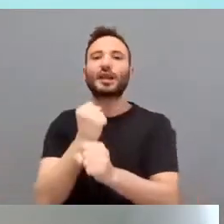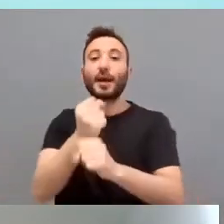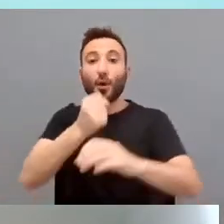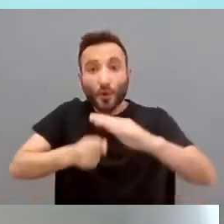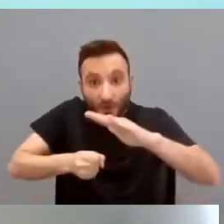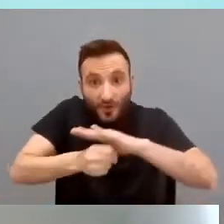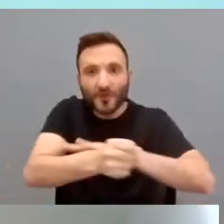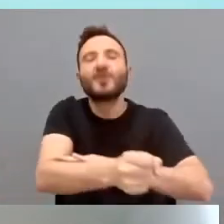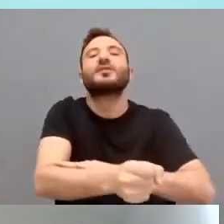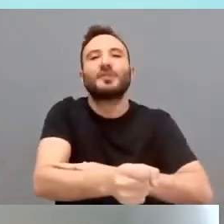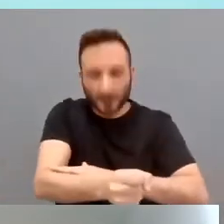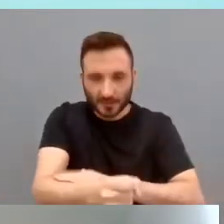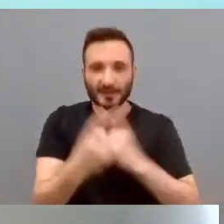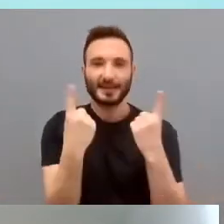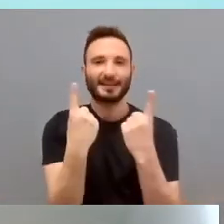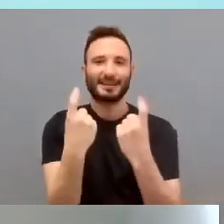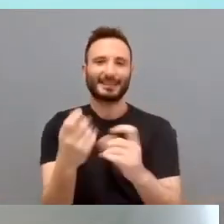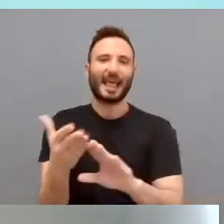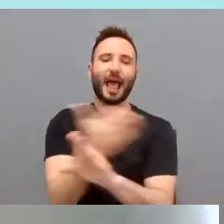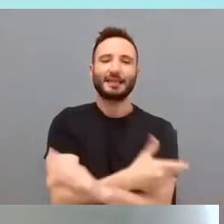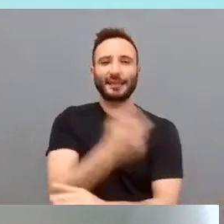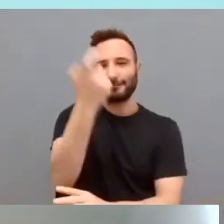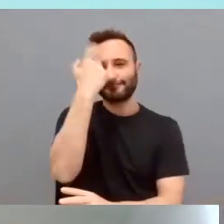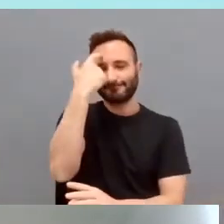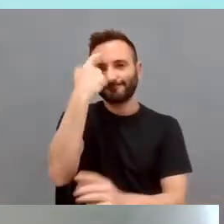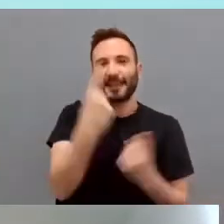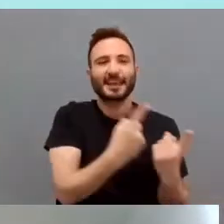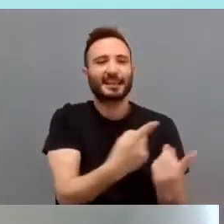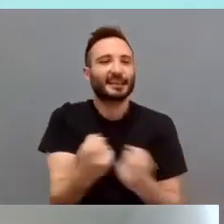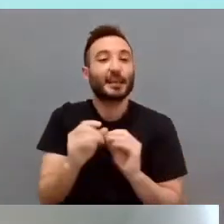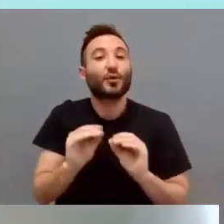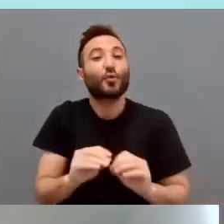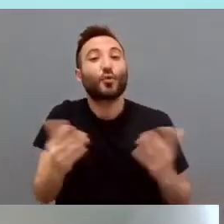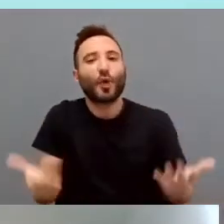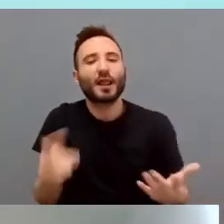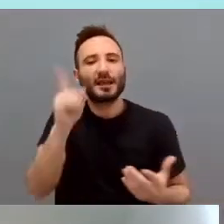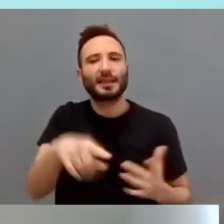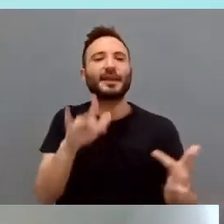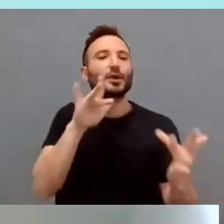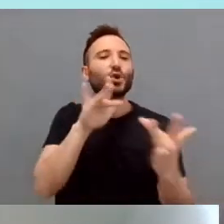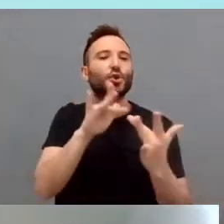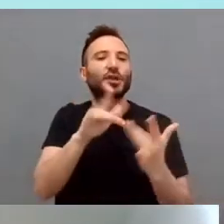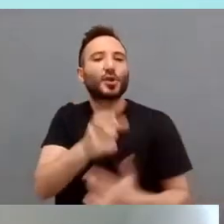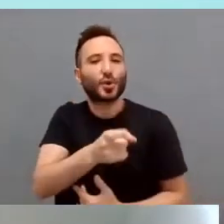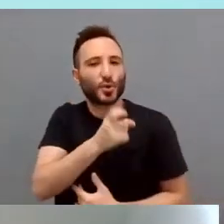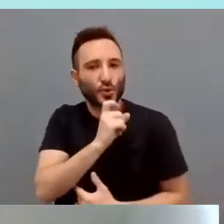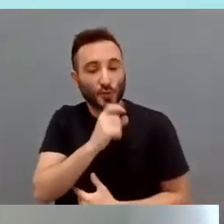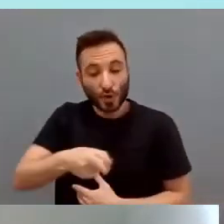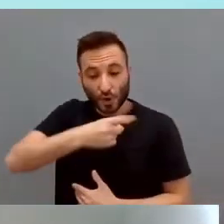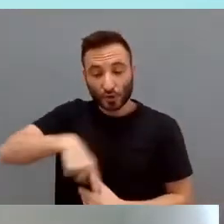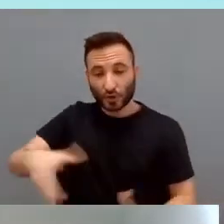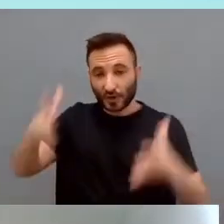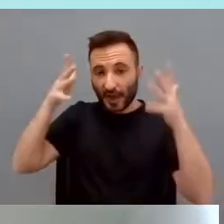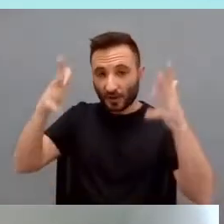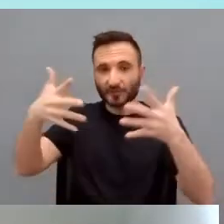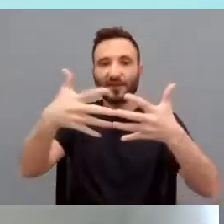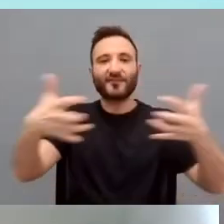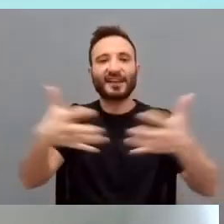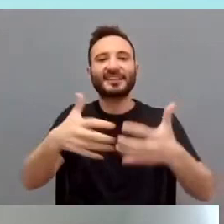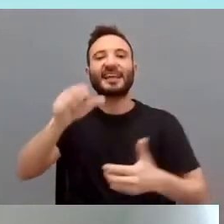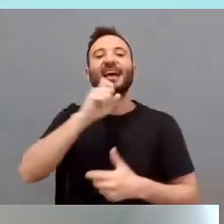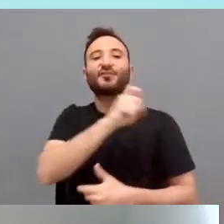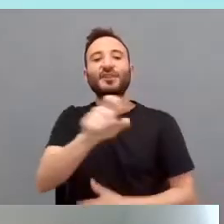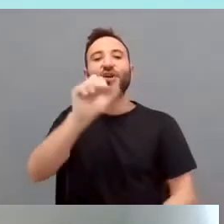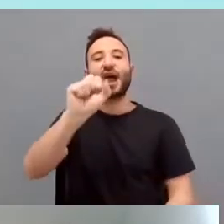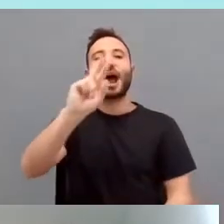cómo tratar y cuáles son sus necesidades. Y aconsejamos lo que es el eslogan de Argadini,